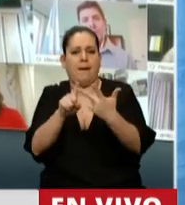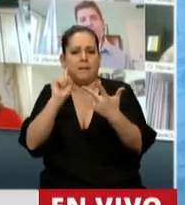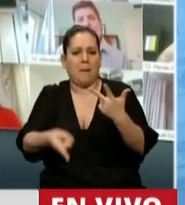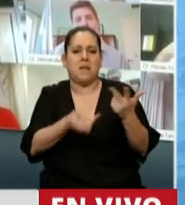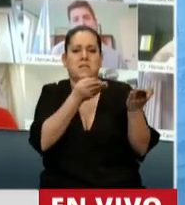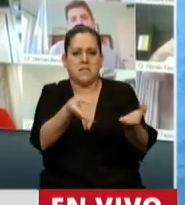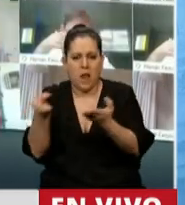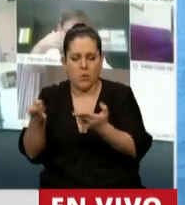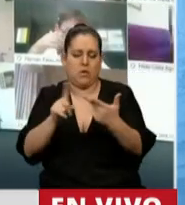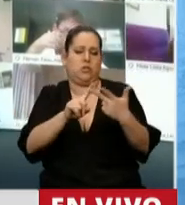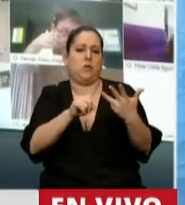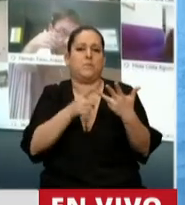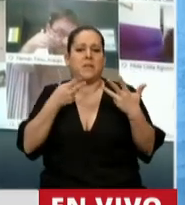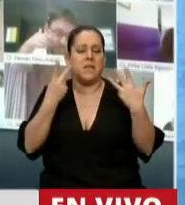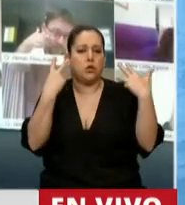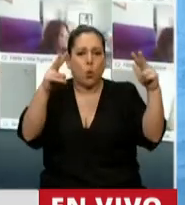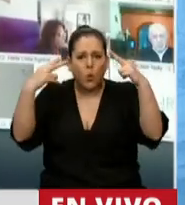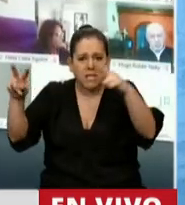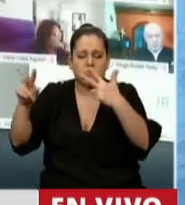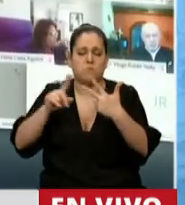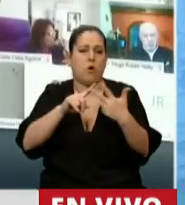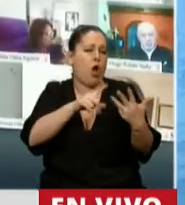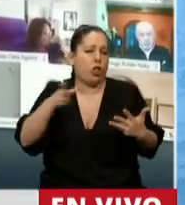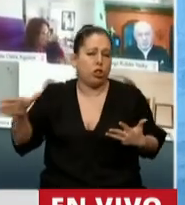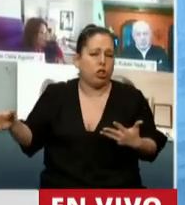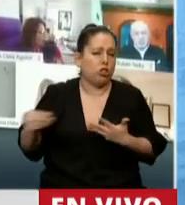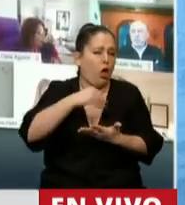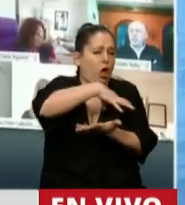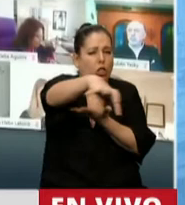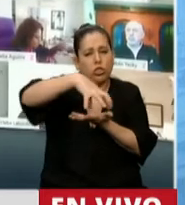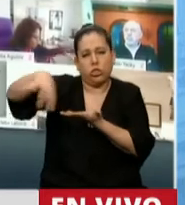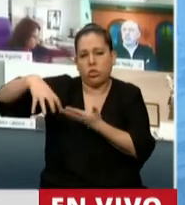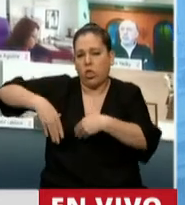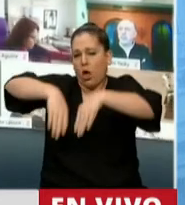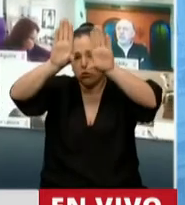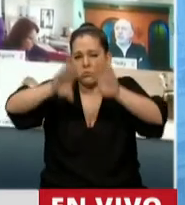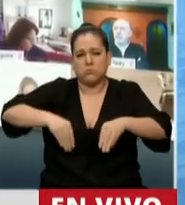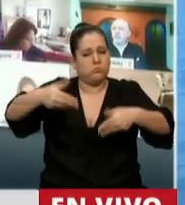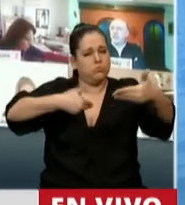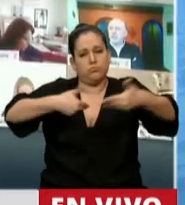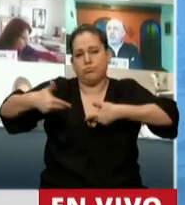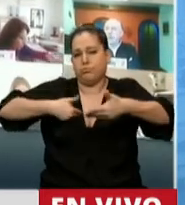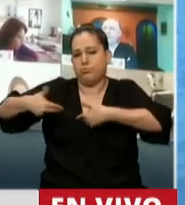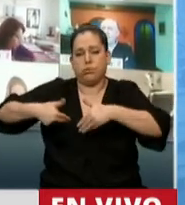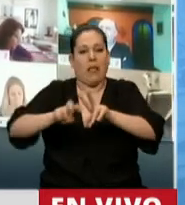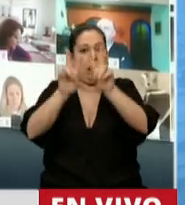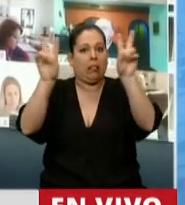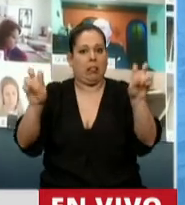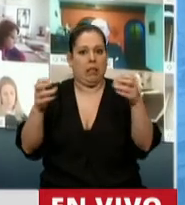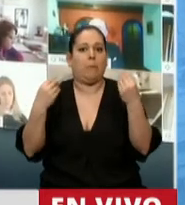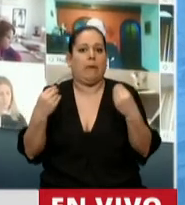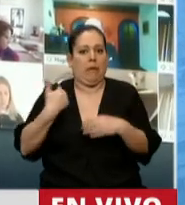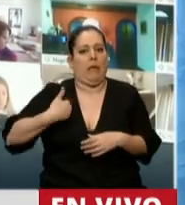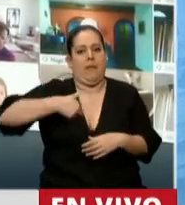servicios, de servicios turísticos, de todas las ramas de la actividad que tienen que ver con la